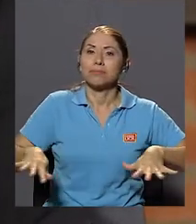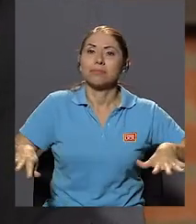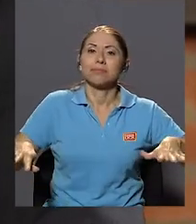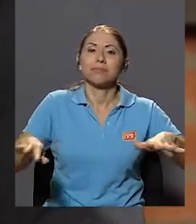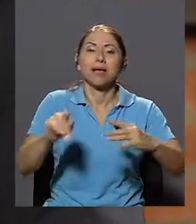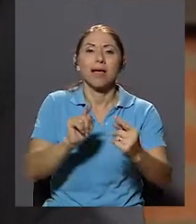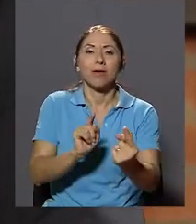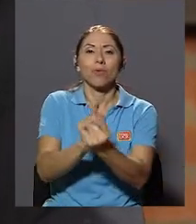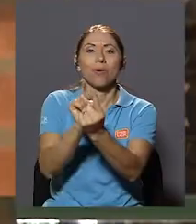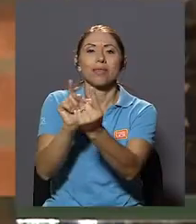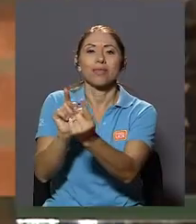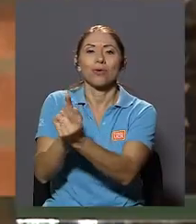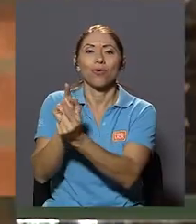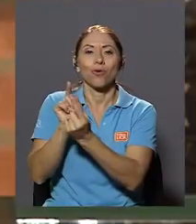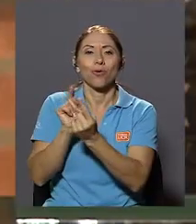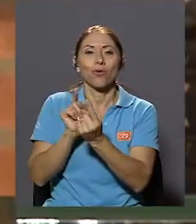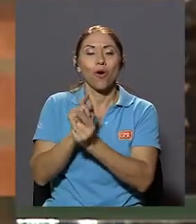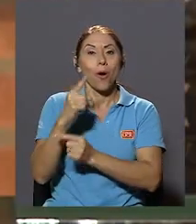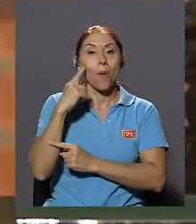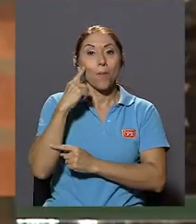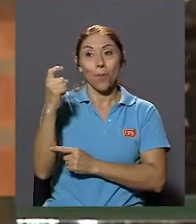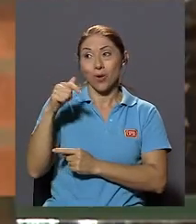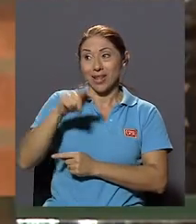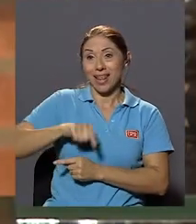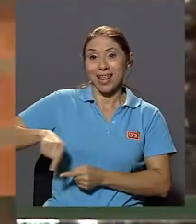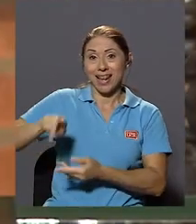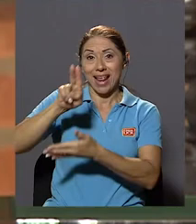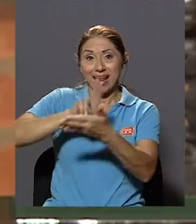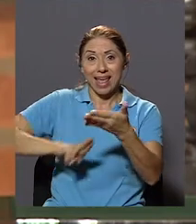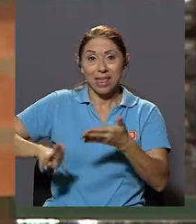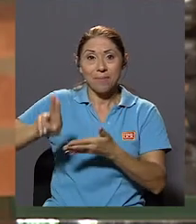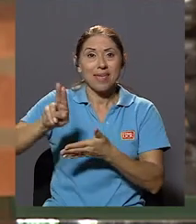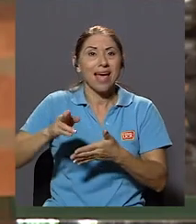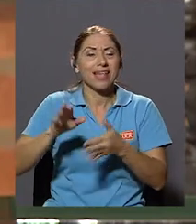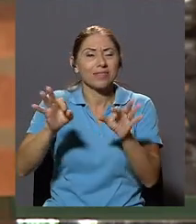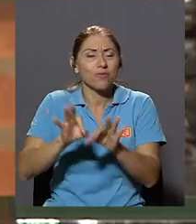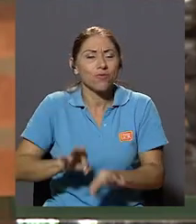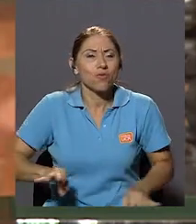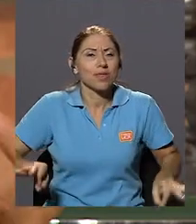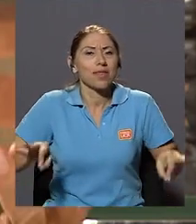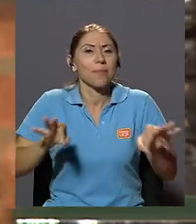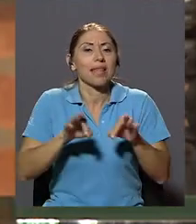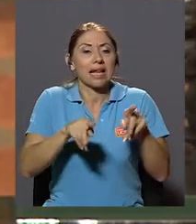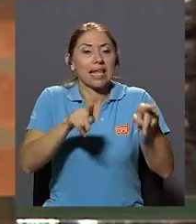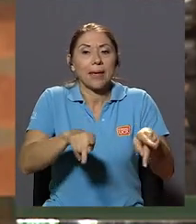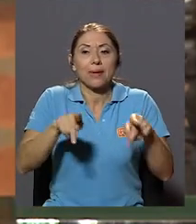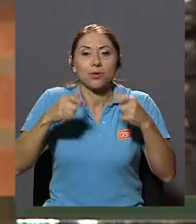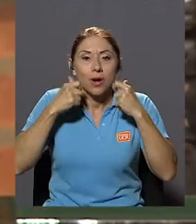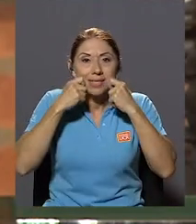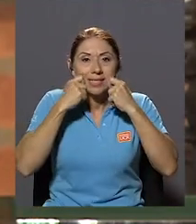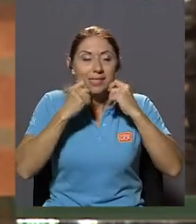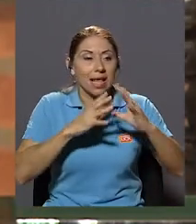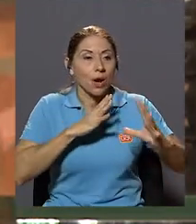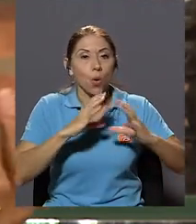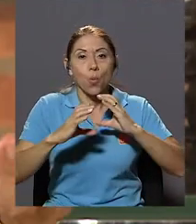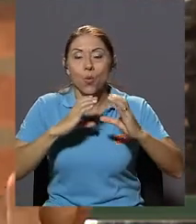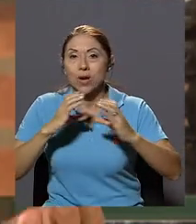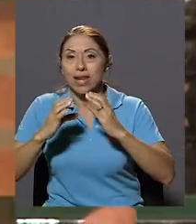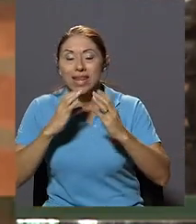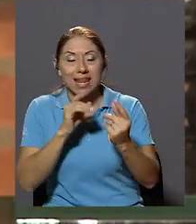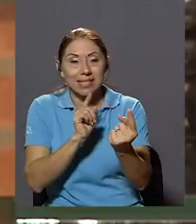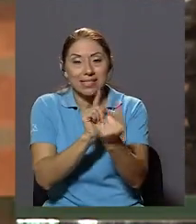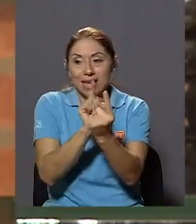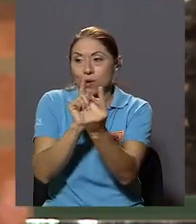Porque En La Academia Lo Que Es Fundamental Es Que Las Personas Hablen Entre Sí Que Las Personas Se Comuniquen Que Las